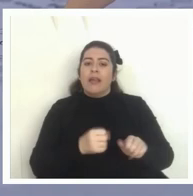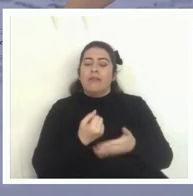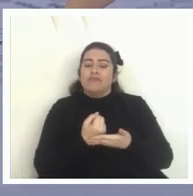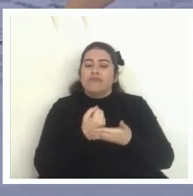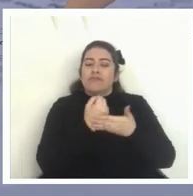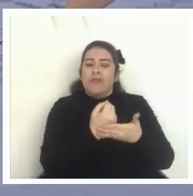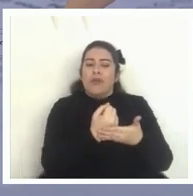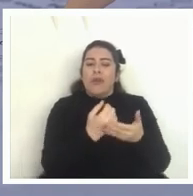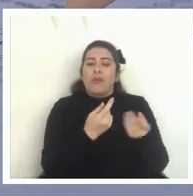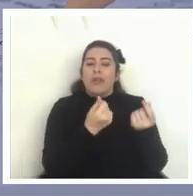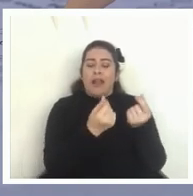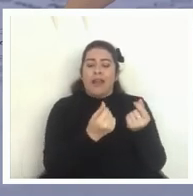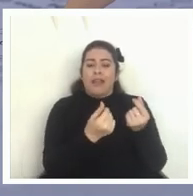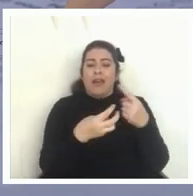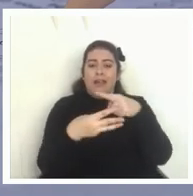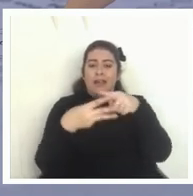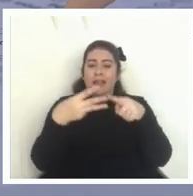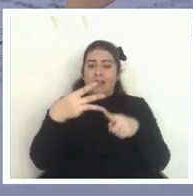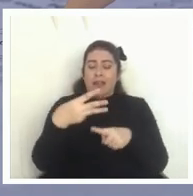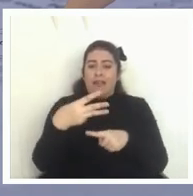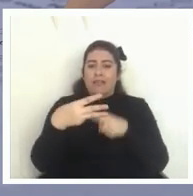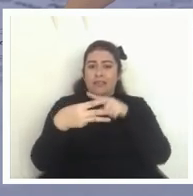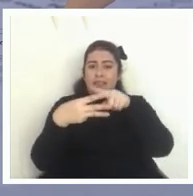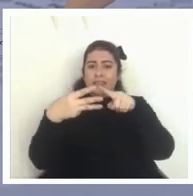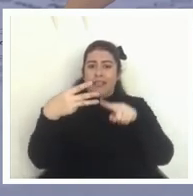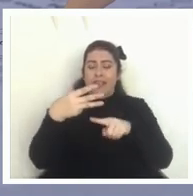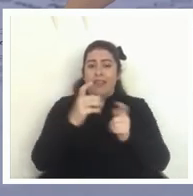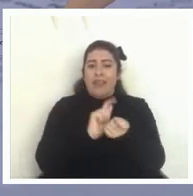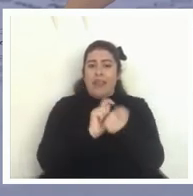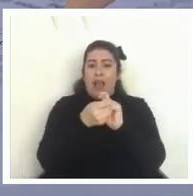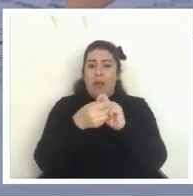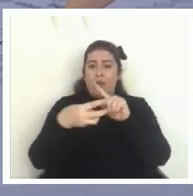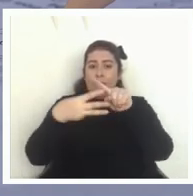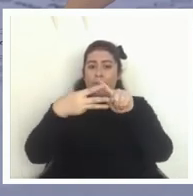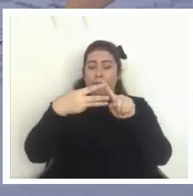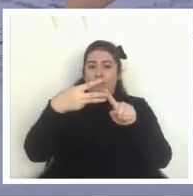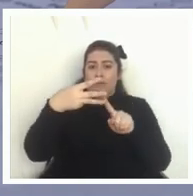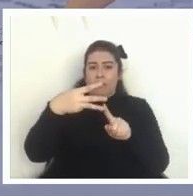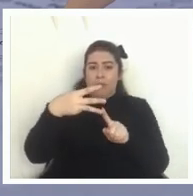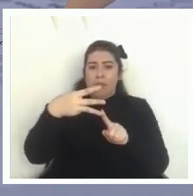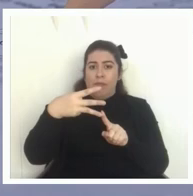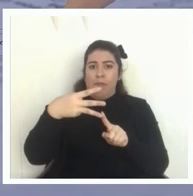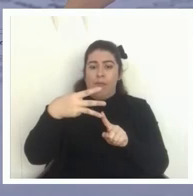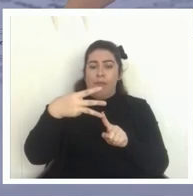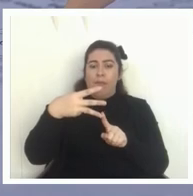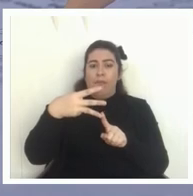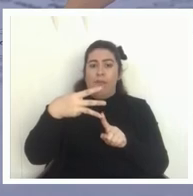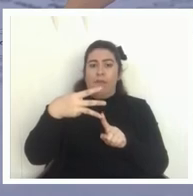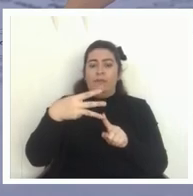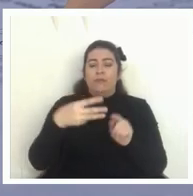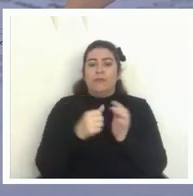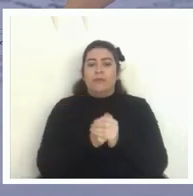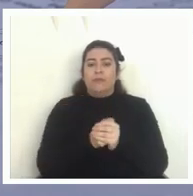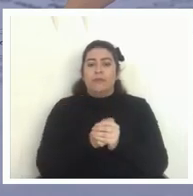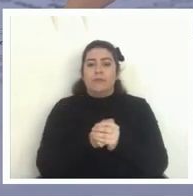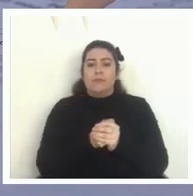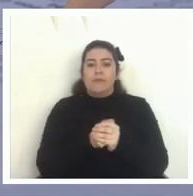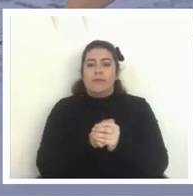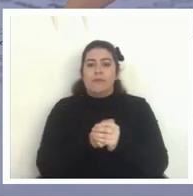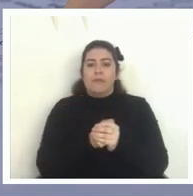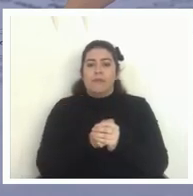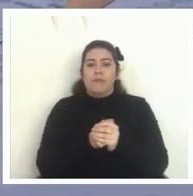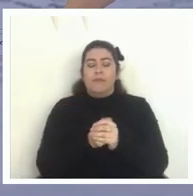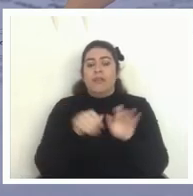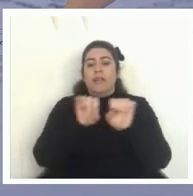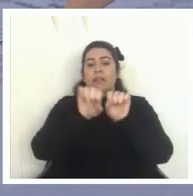estos tres factores de cambio o estos tres factores que generaron esta incidencia única en el sistema de